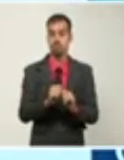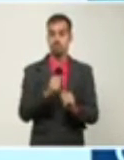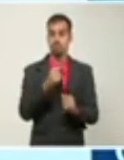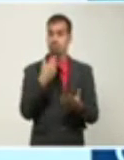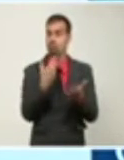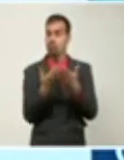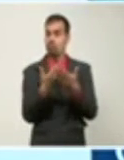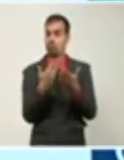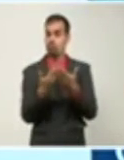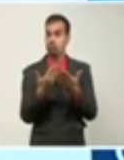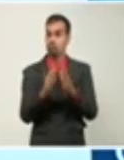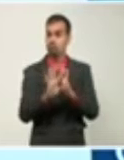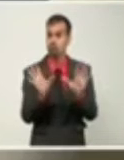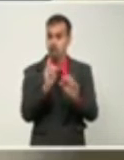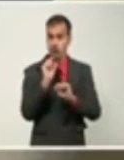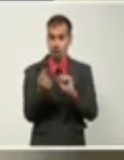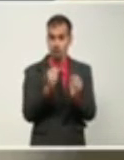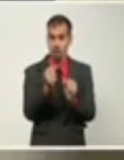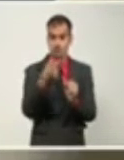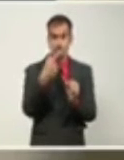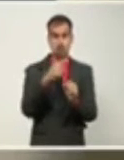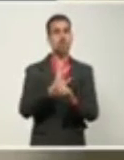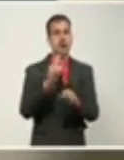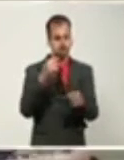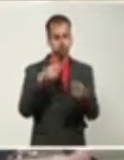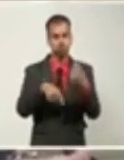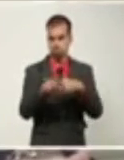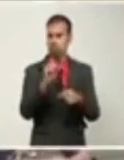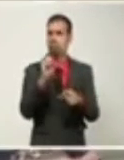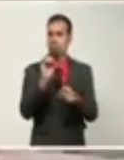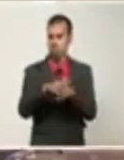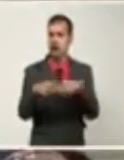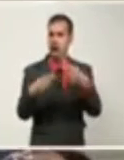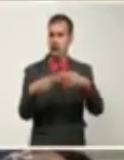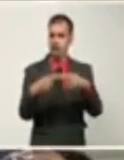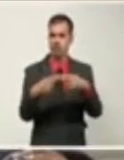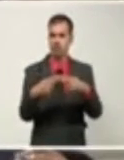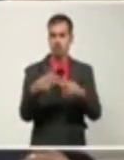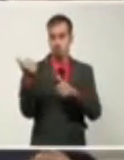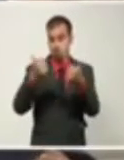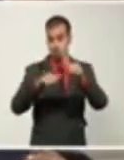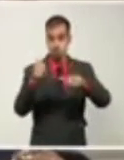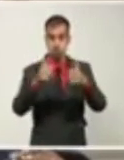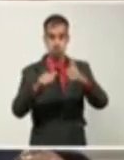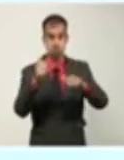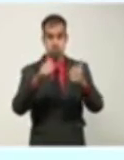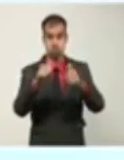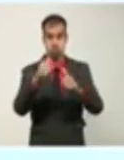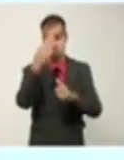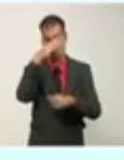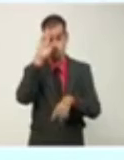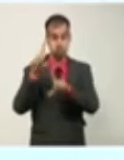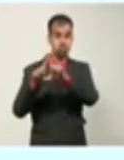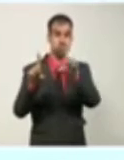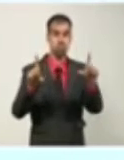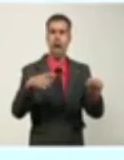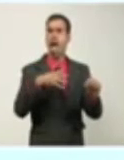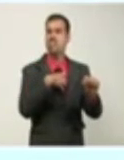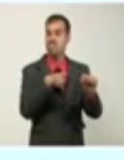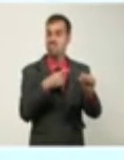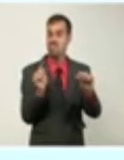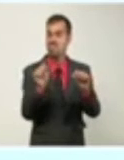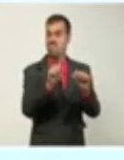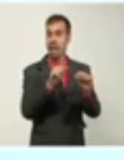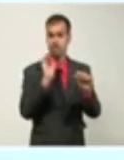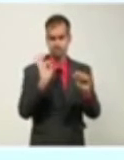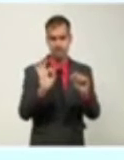Control Estatal de Medicamentos, ya se emplea este método cubano en los laboratorios del país que disponen del equipamiento comprado a